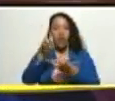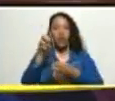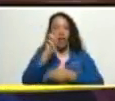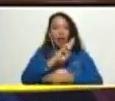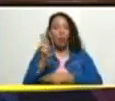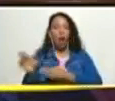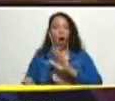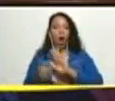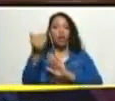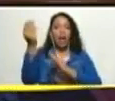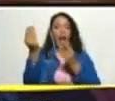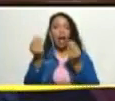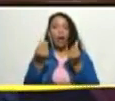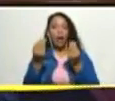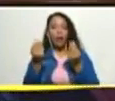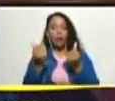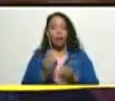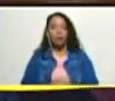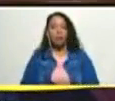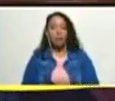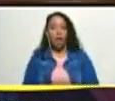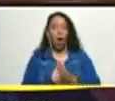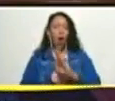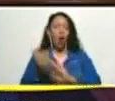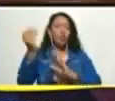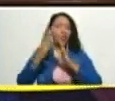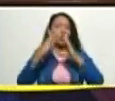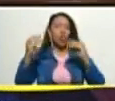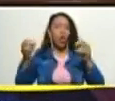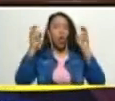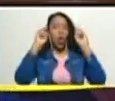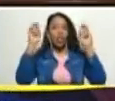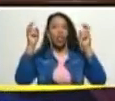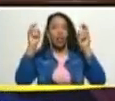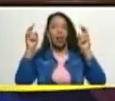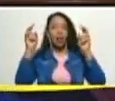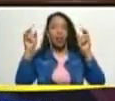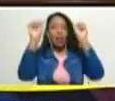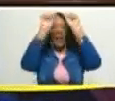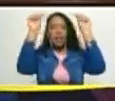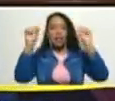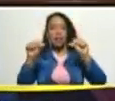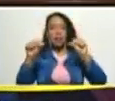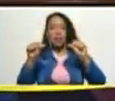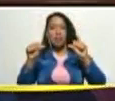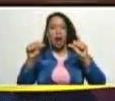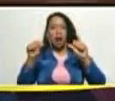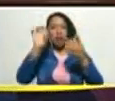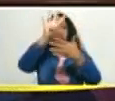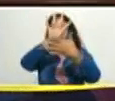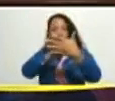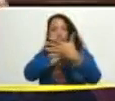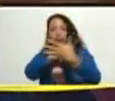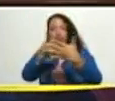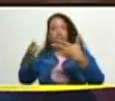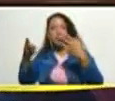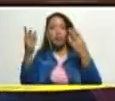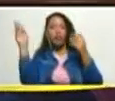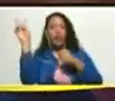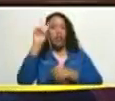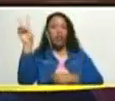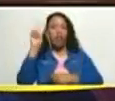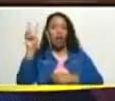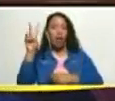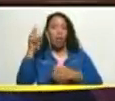economía contra todos los componentes del sistema macroeconómico venezolano sabotaje brutal